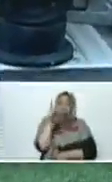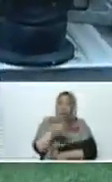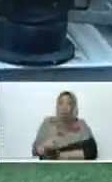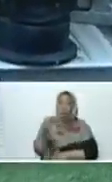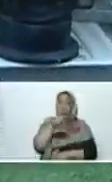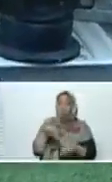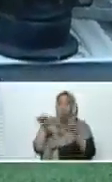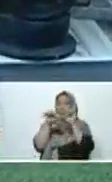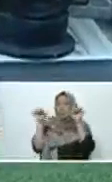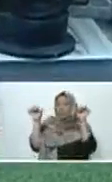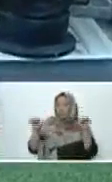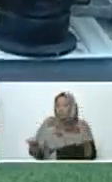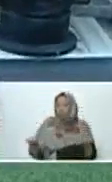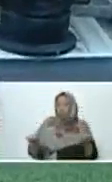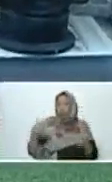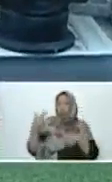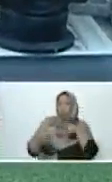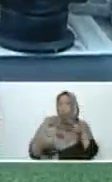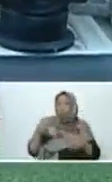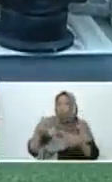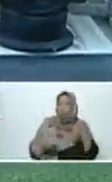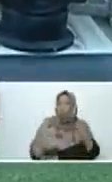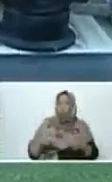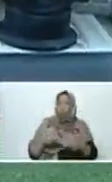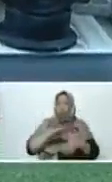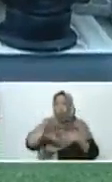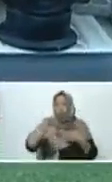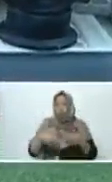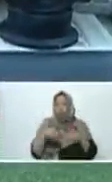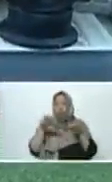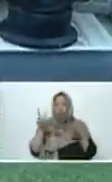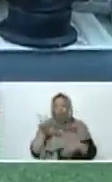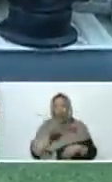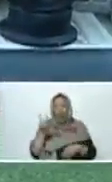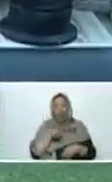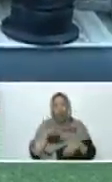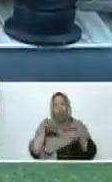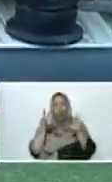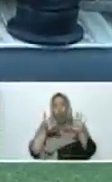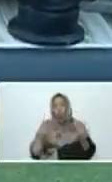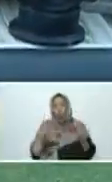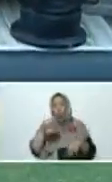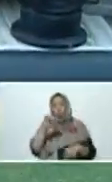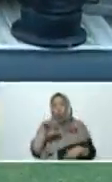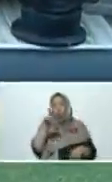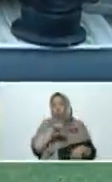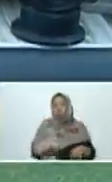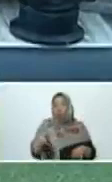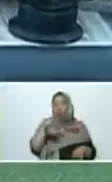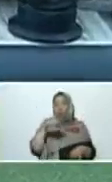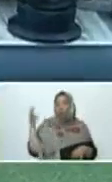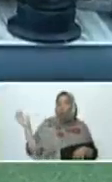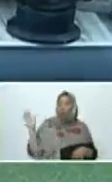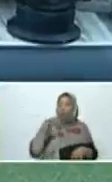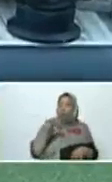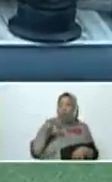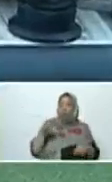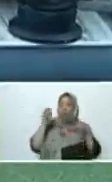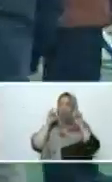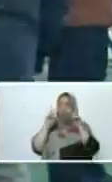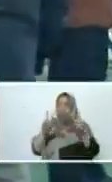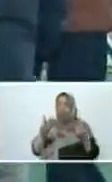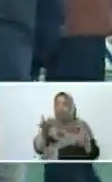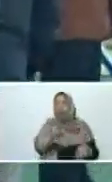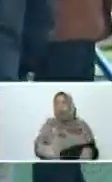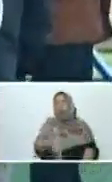el sistema metro en Venezuela. Porque ya estas ocho ruedas de locomotoras, de las cuales hemos traído a muestra del